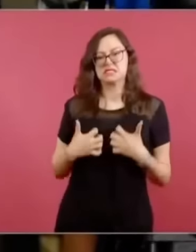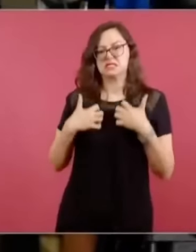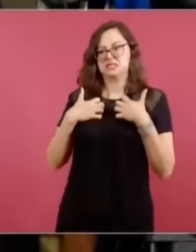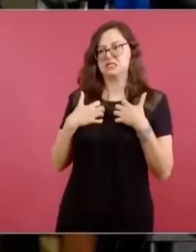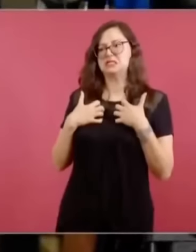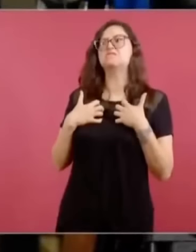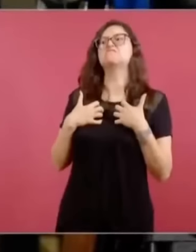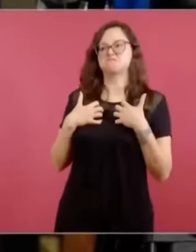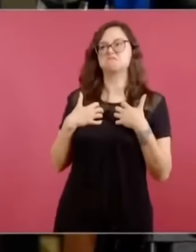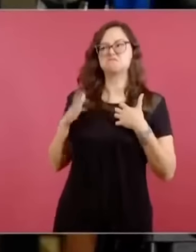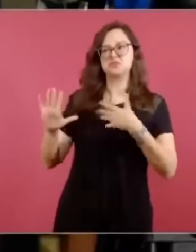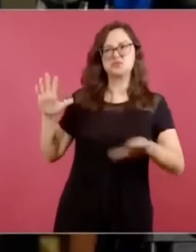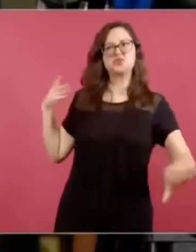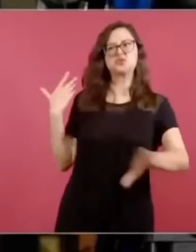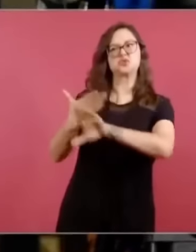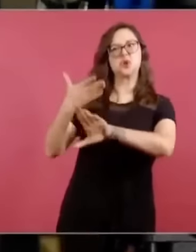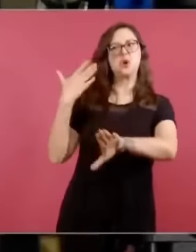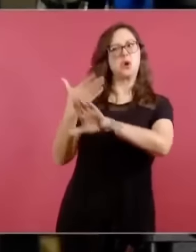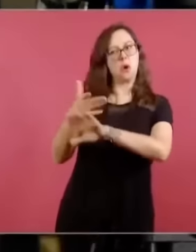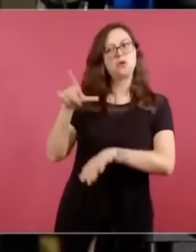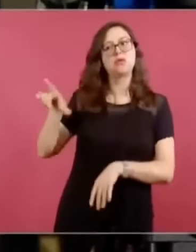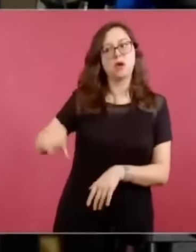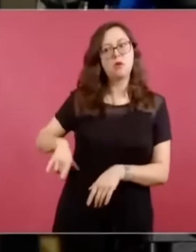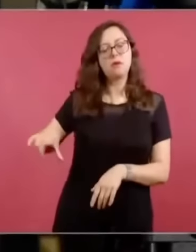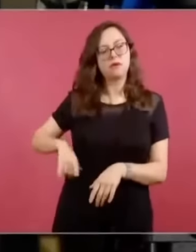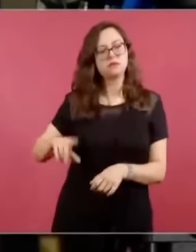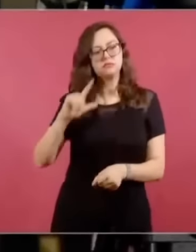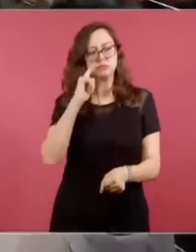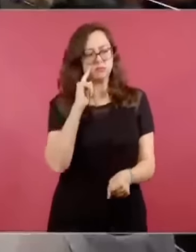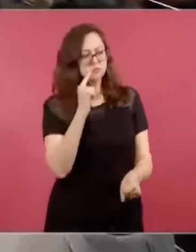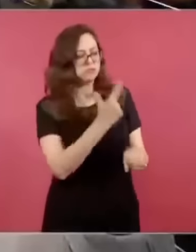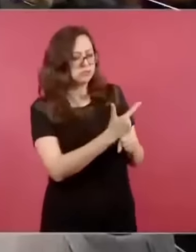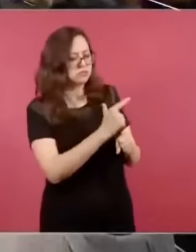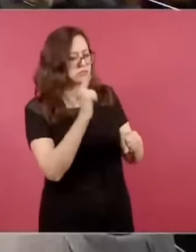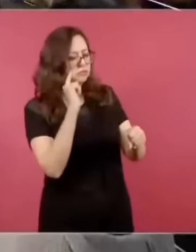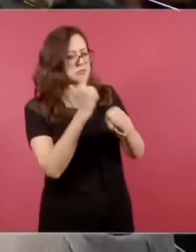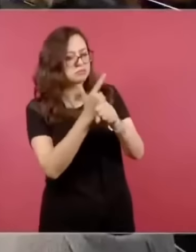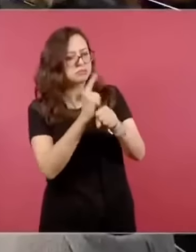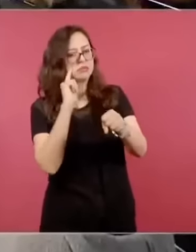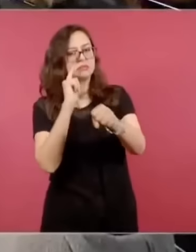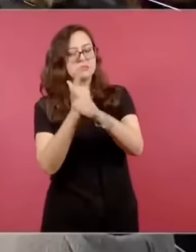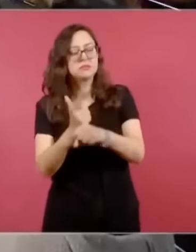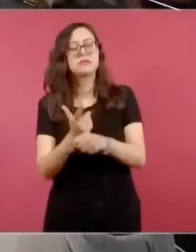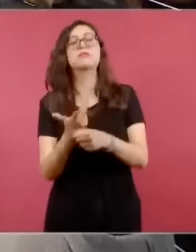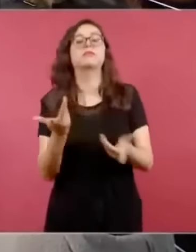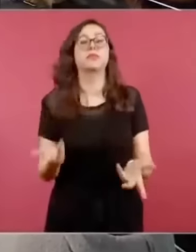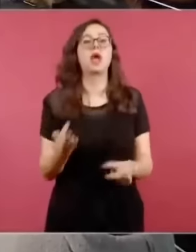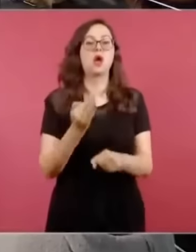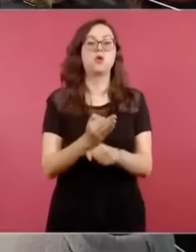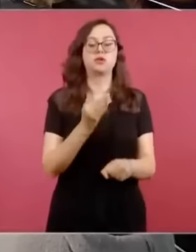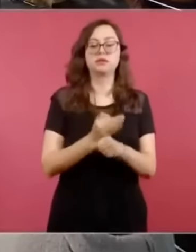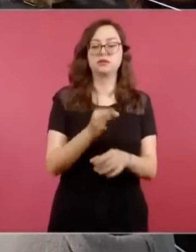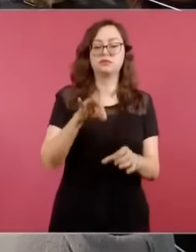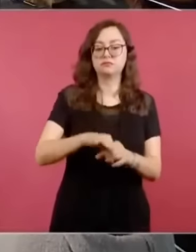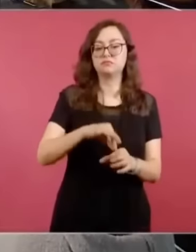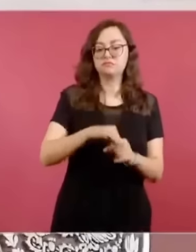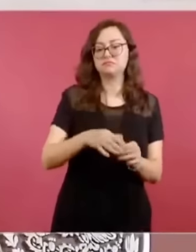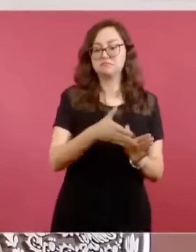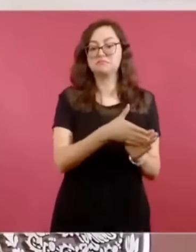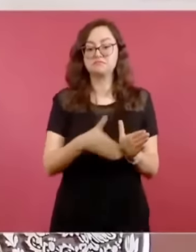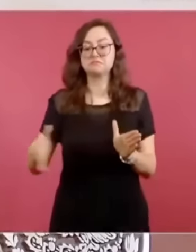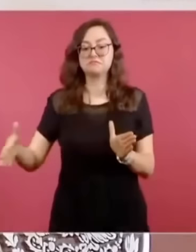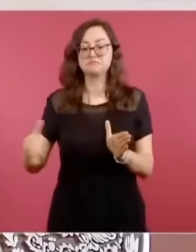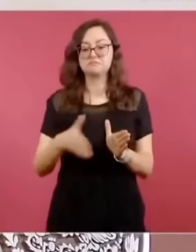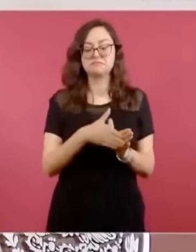sucia mediática que está pues ahora mismo, como usted decía, por esta temporada que estamos viviendo de lo